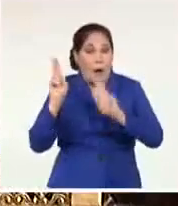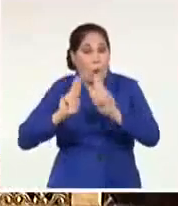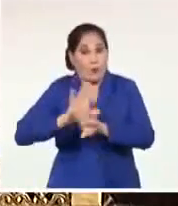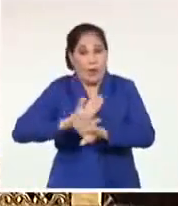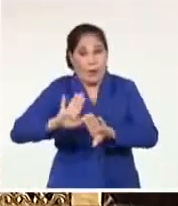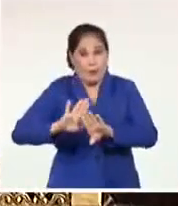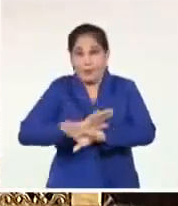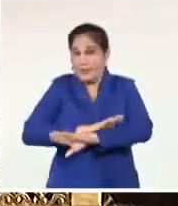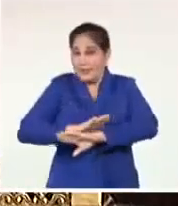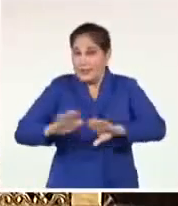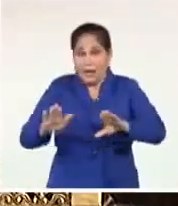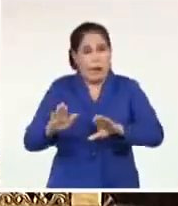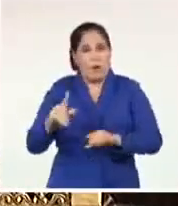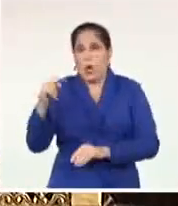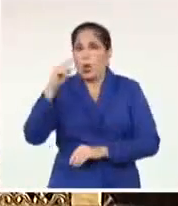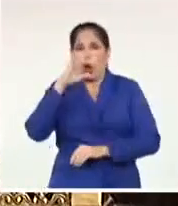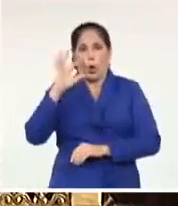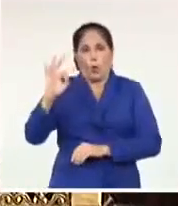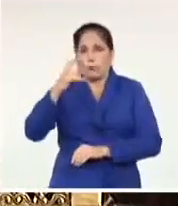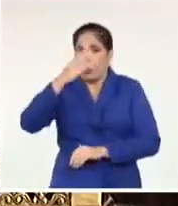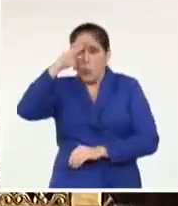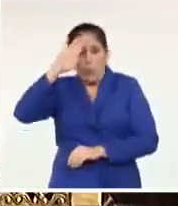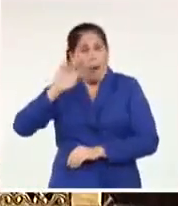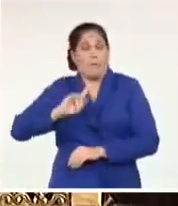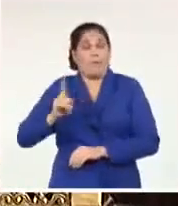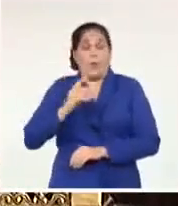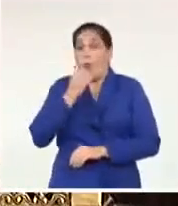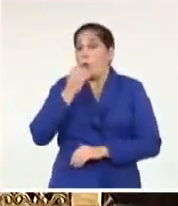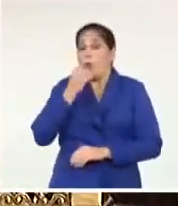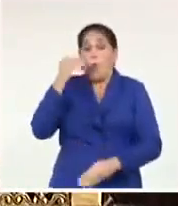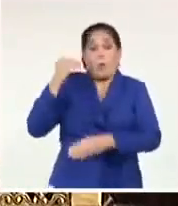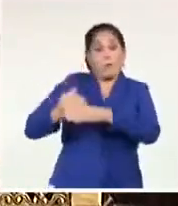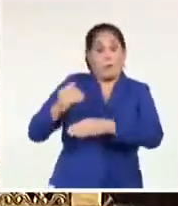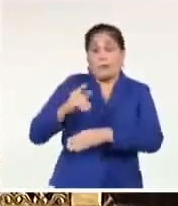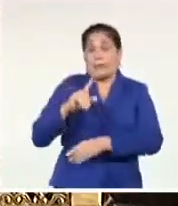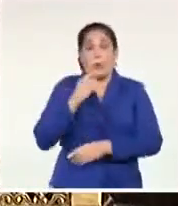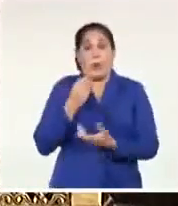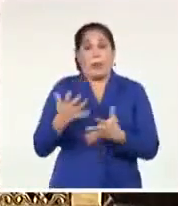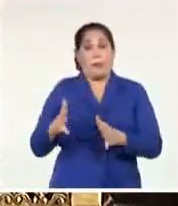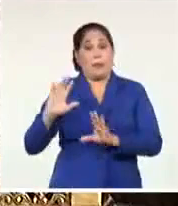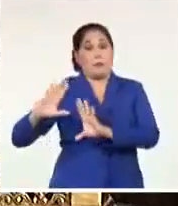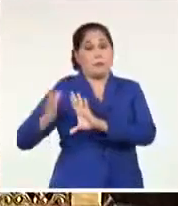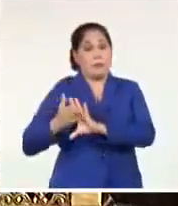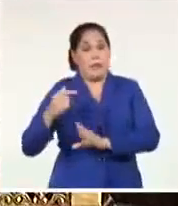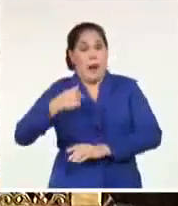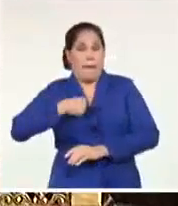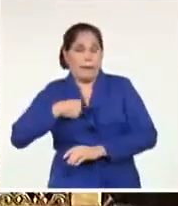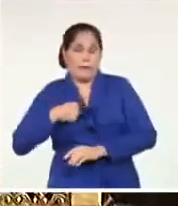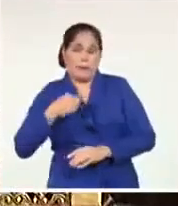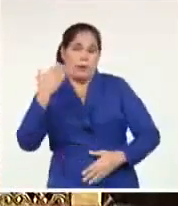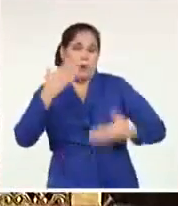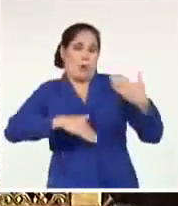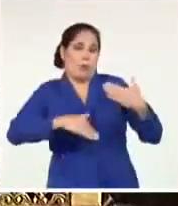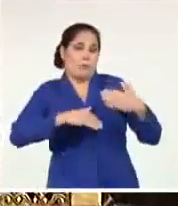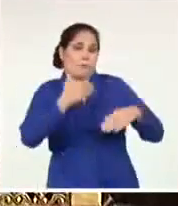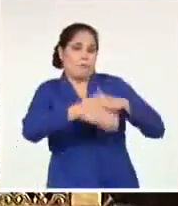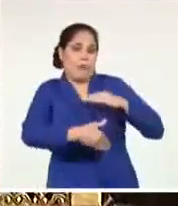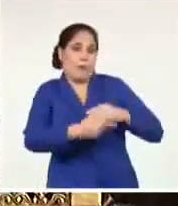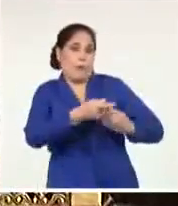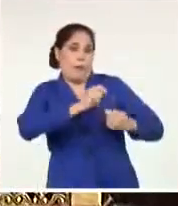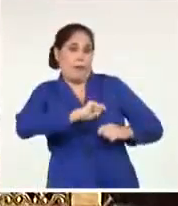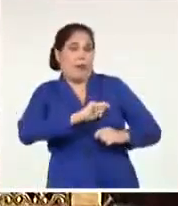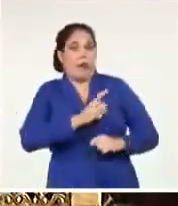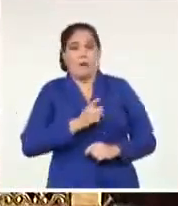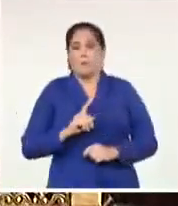ya cerrados, se han negado a ejecutar sus compromisos contractuales por temor a las sanciones derivadas de este bloqueo, provocando